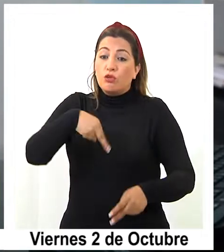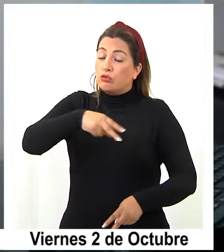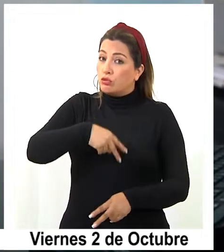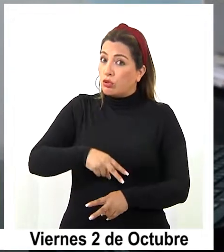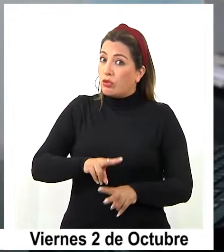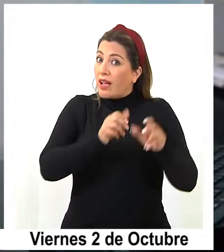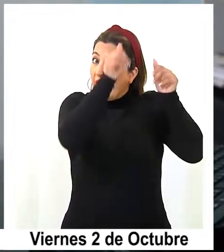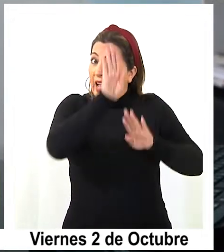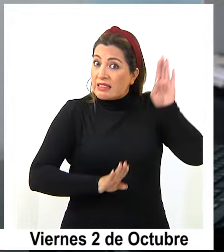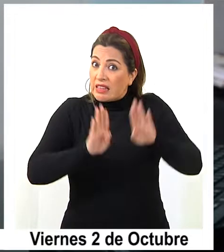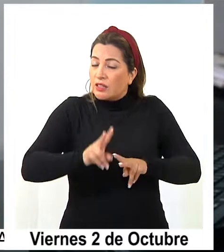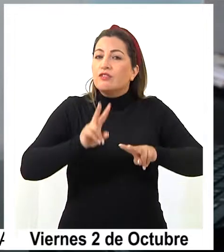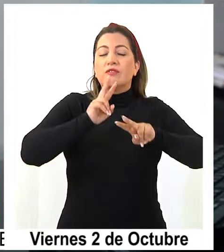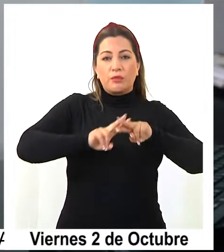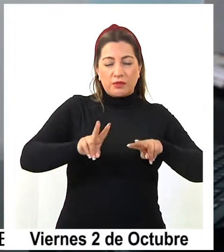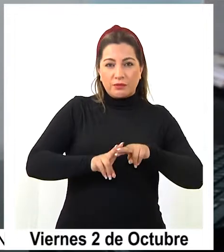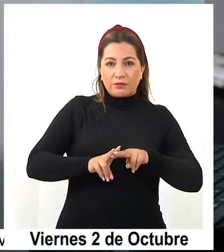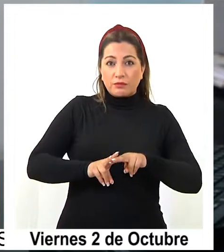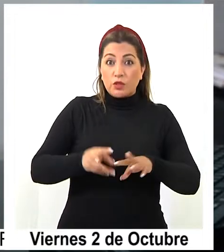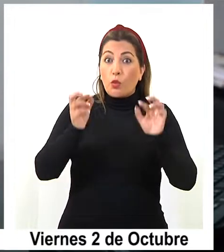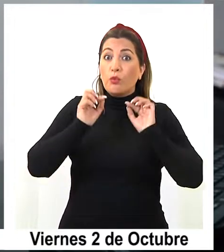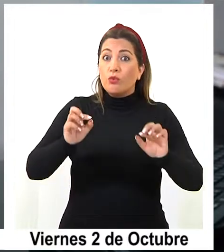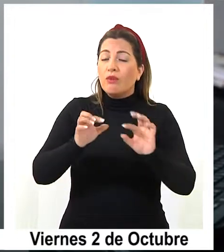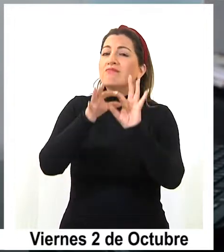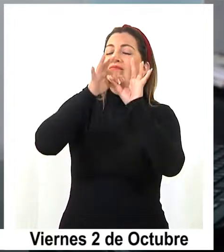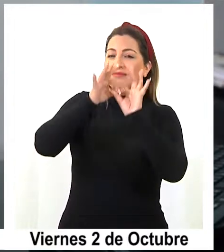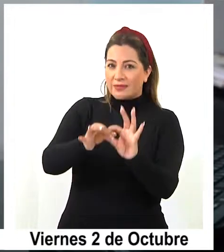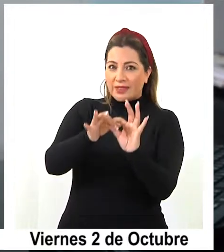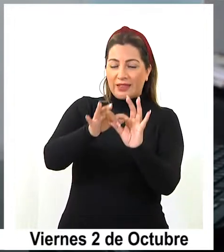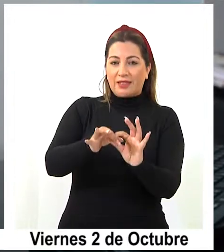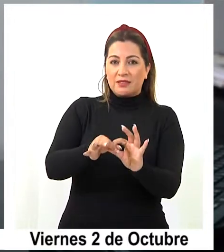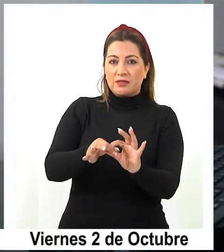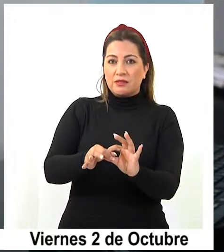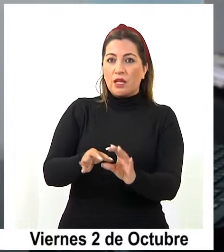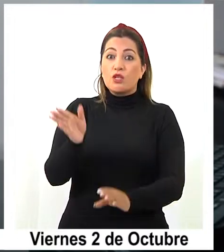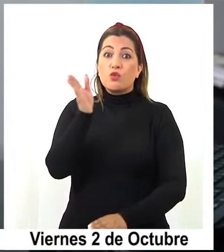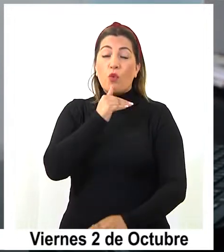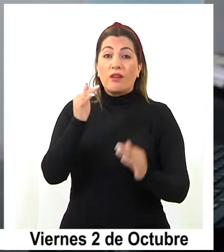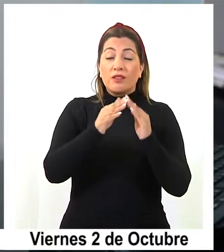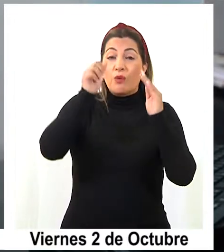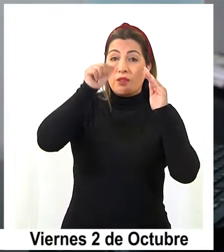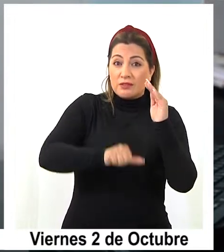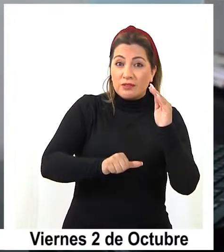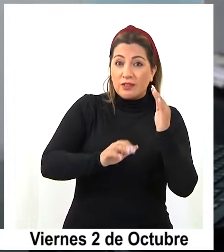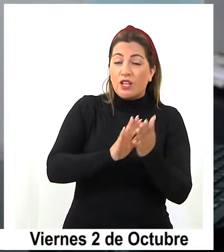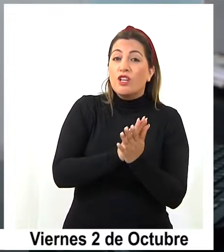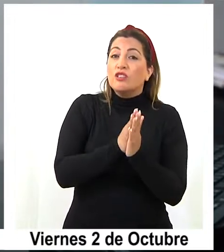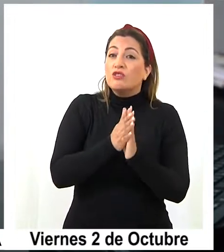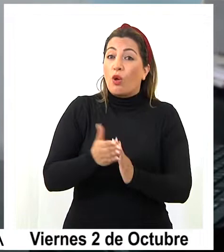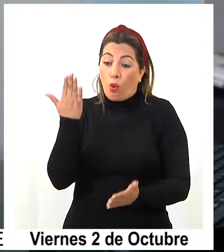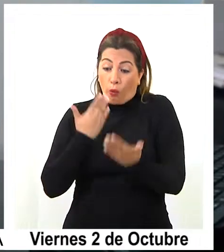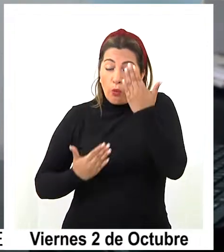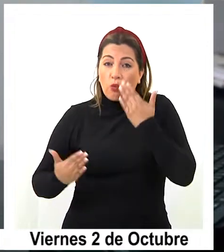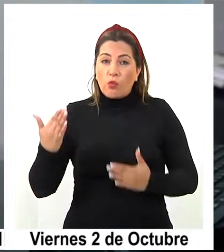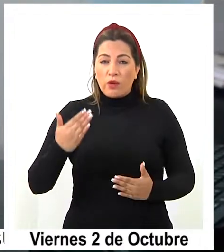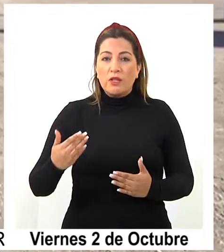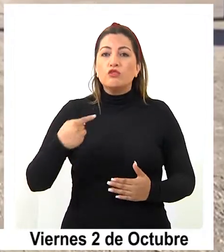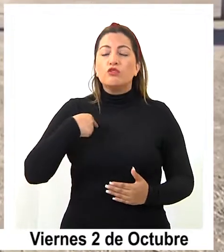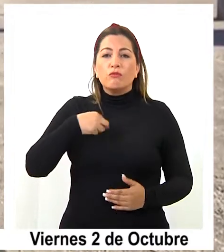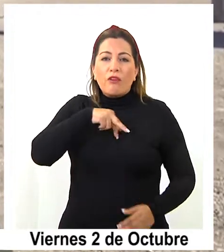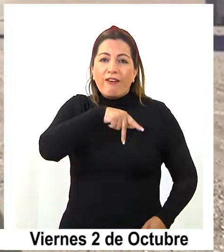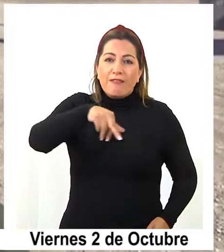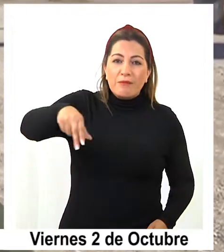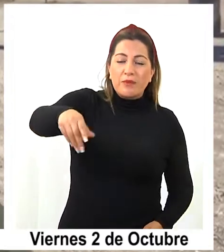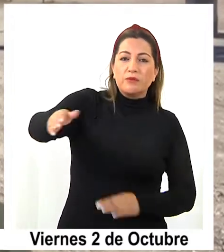hacer. Y agradezco la oportunidad que se dio de que al no existir cuarentena, con todos los recuertos necesarios me voy a desplazar.